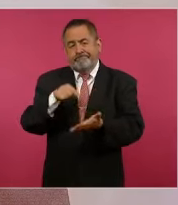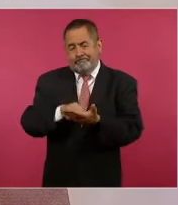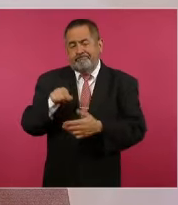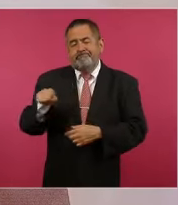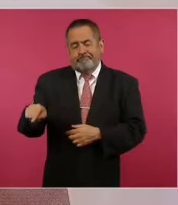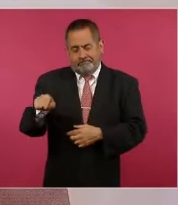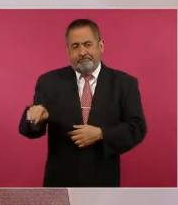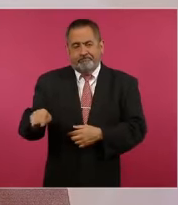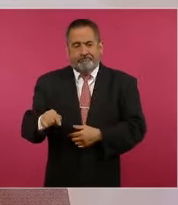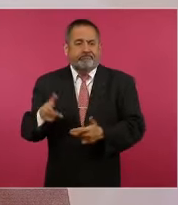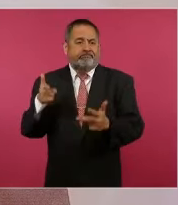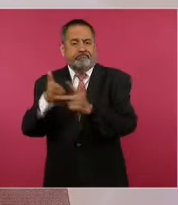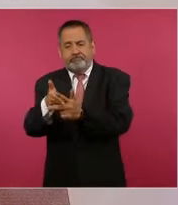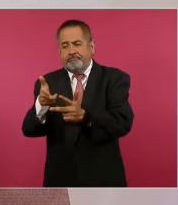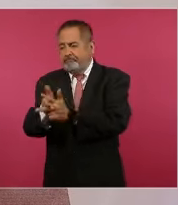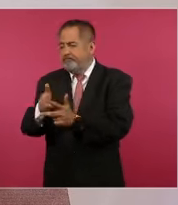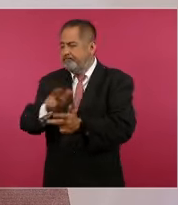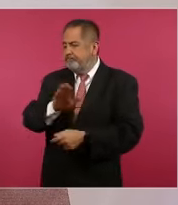en homicidios.